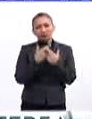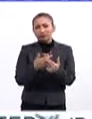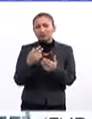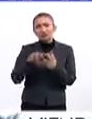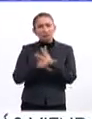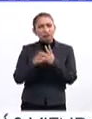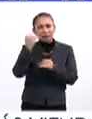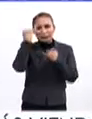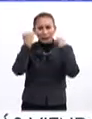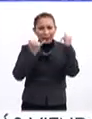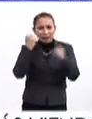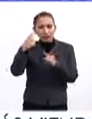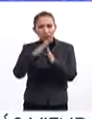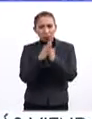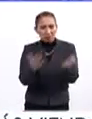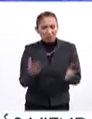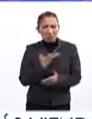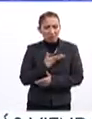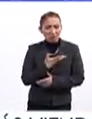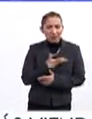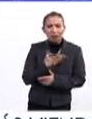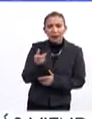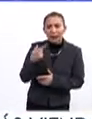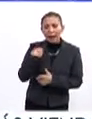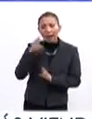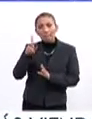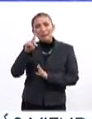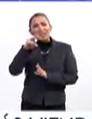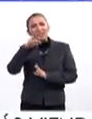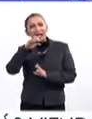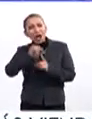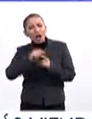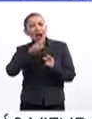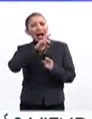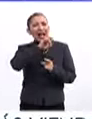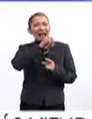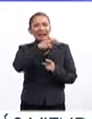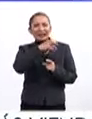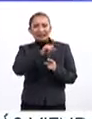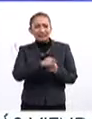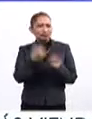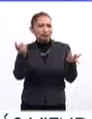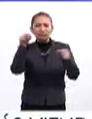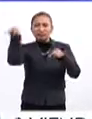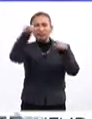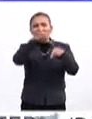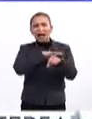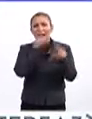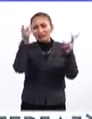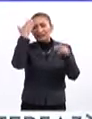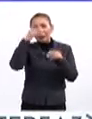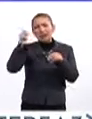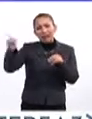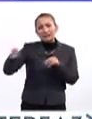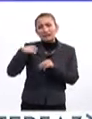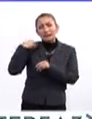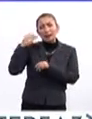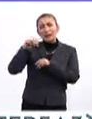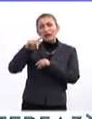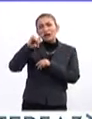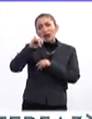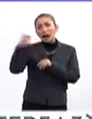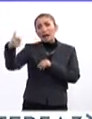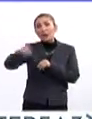referencias mitológicas en su literatura. Que Perseo, que Arakenero, o sea, están por todos lados, tienen idea de lo que significa